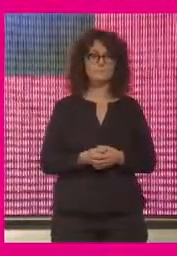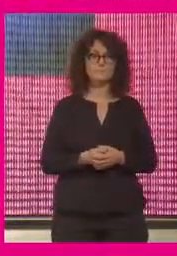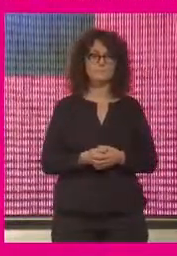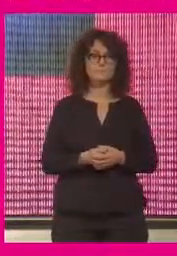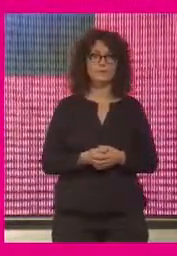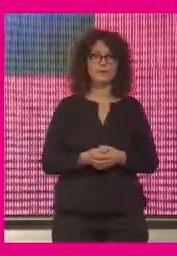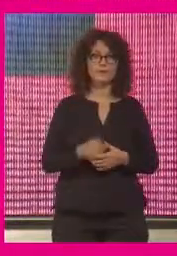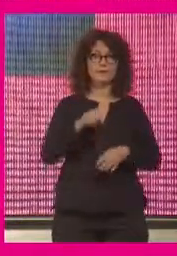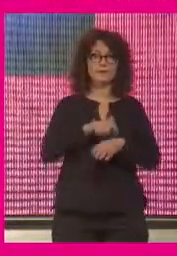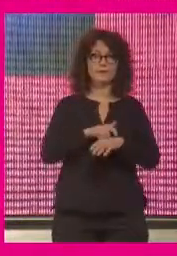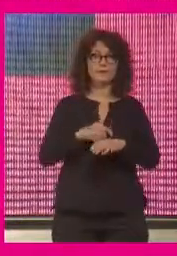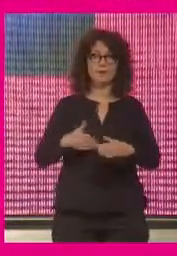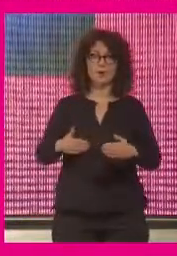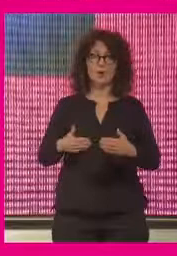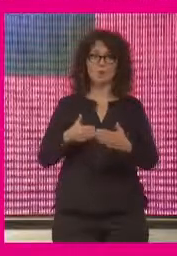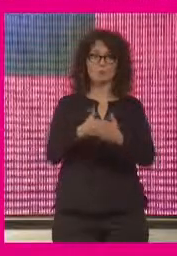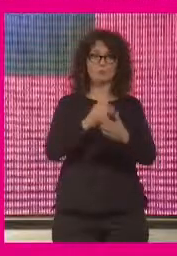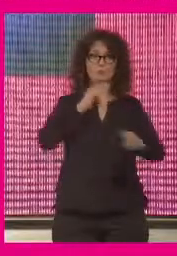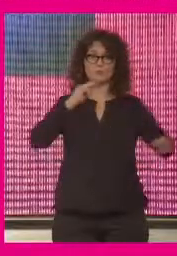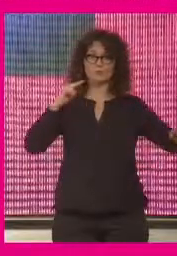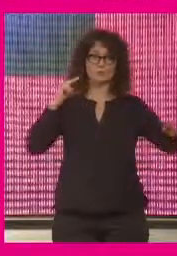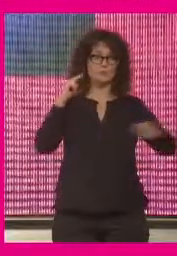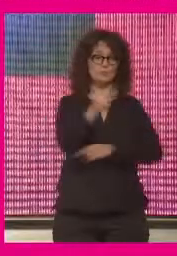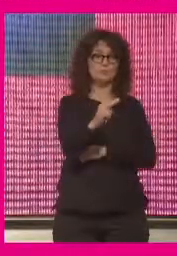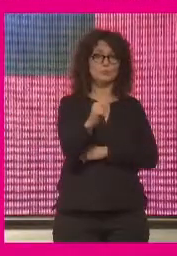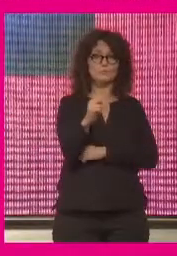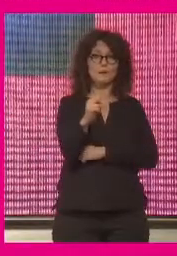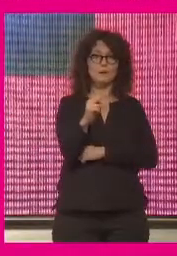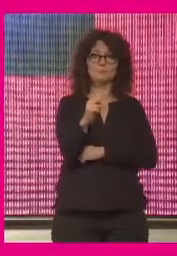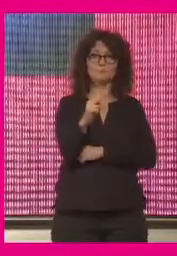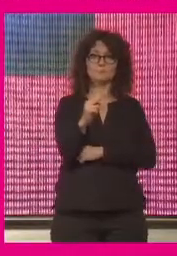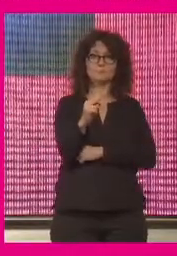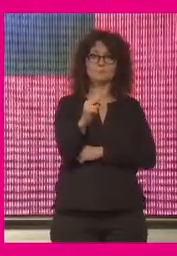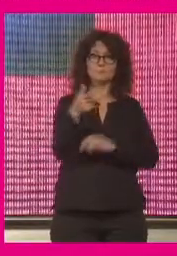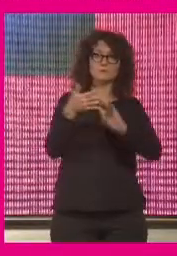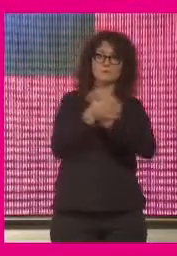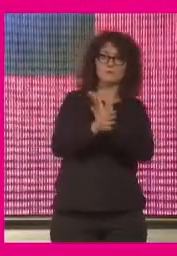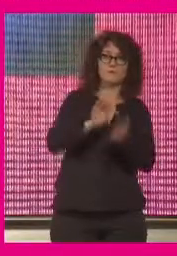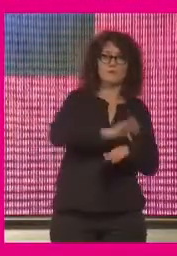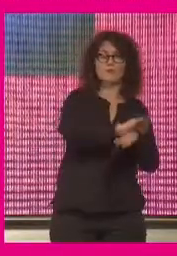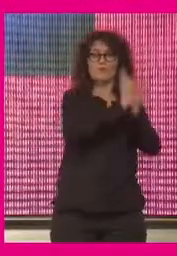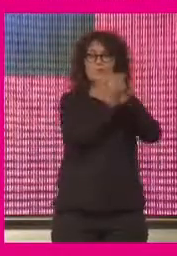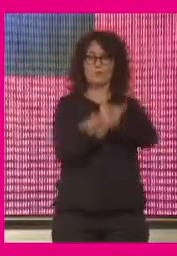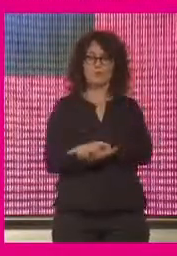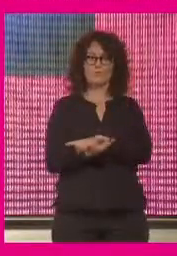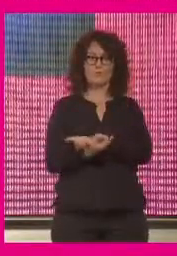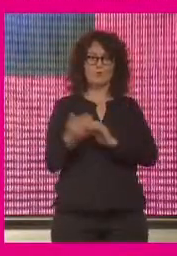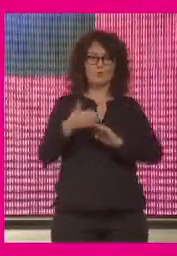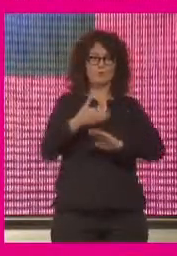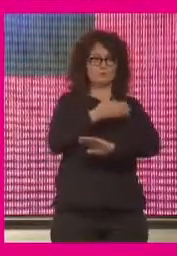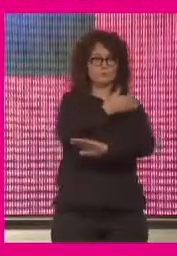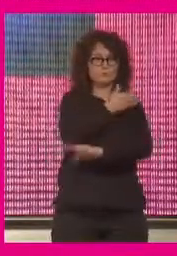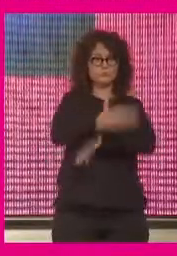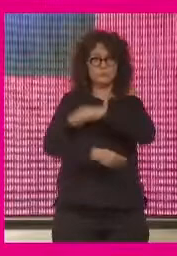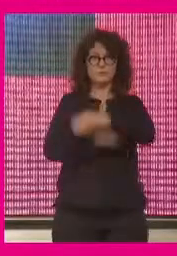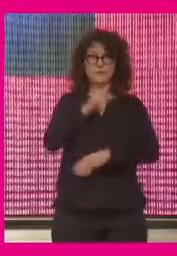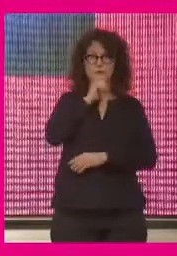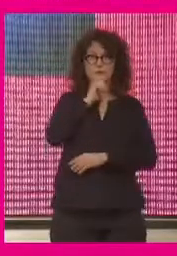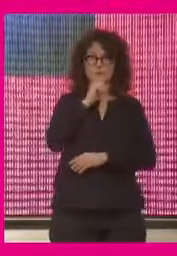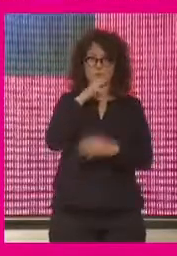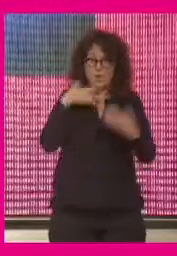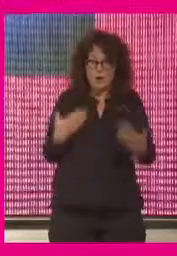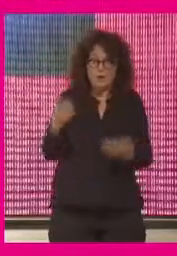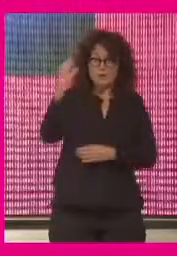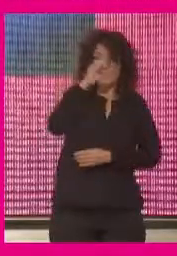en tiempo récord probablemente supondrá también un cambio de cara a cómo se afronte la